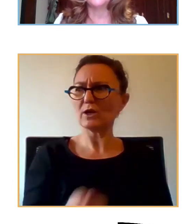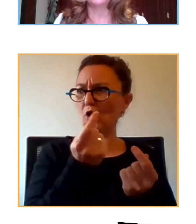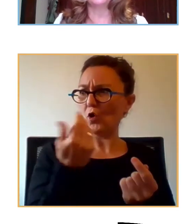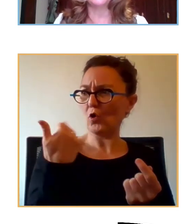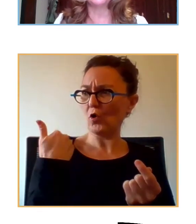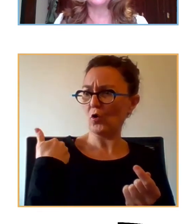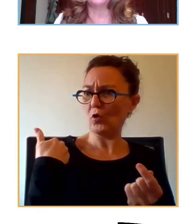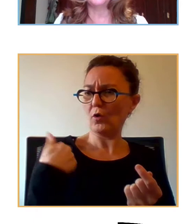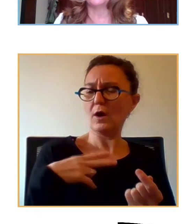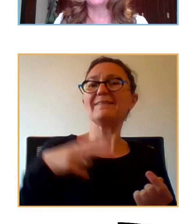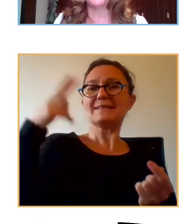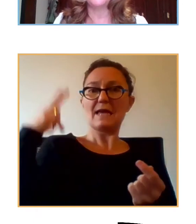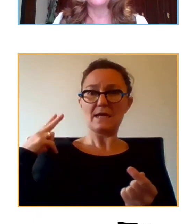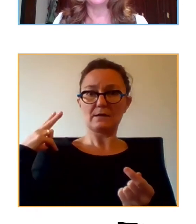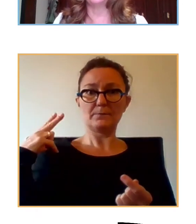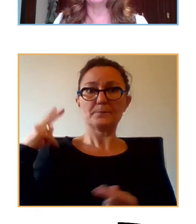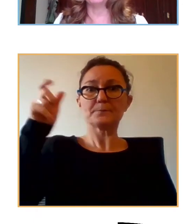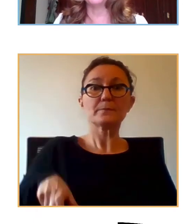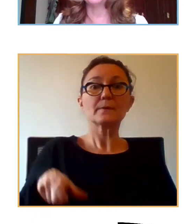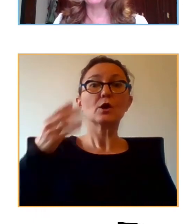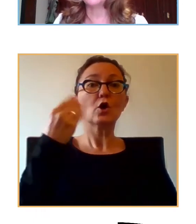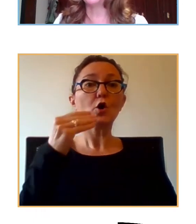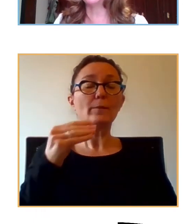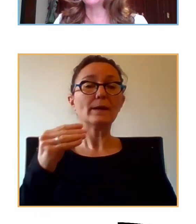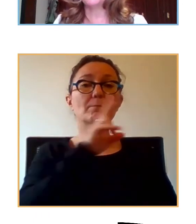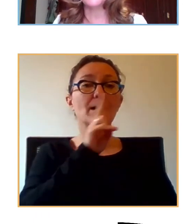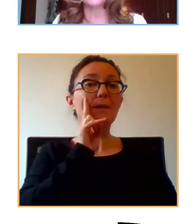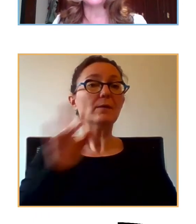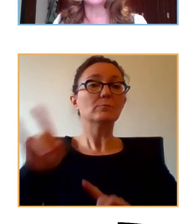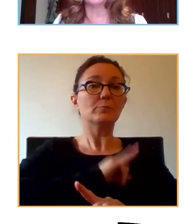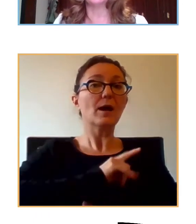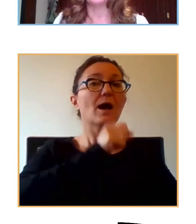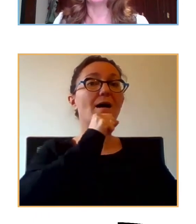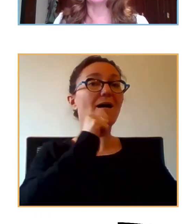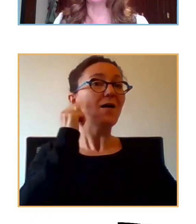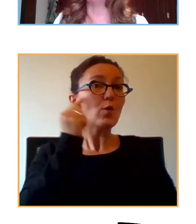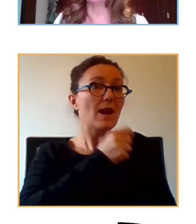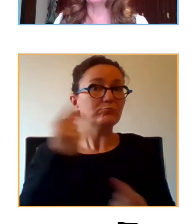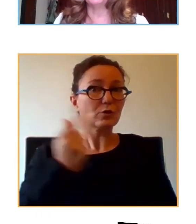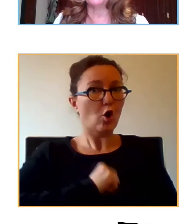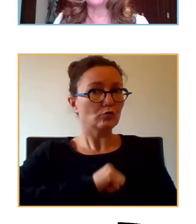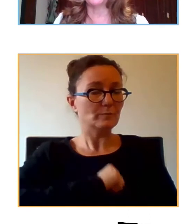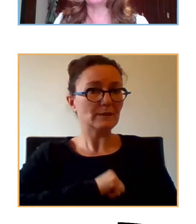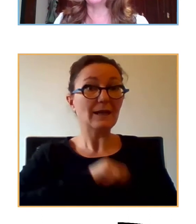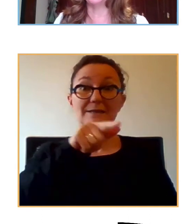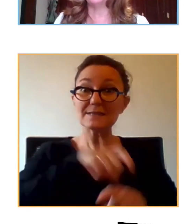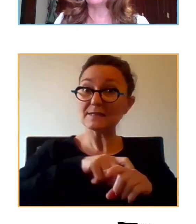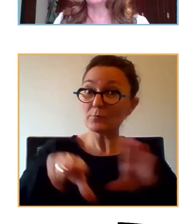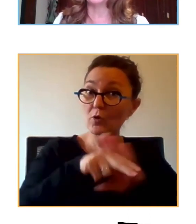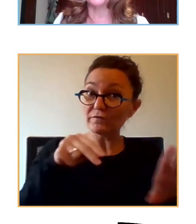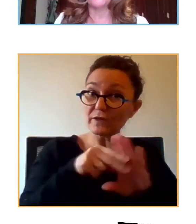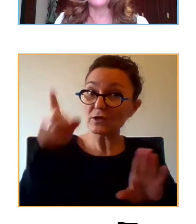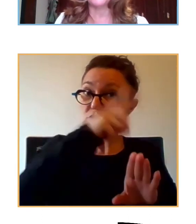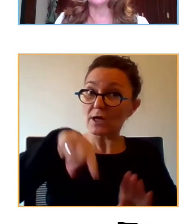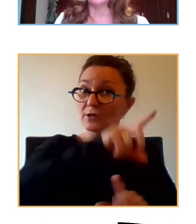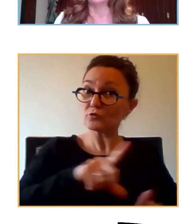antes de ayer, de ese niño, ese joven que recibe la llamada de su madre, que su abuela está ingresada. Pues este tipo de vídeos donde ellos